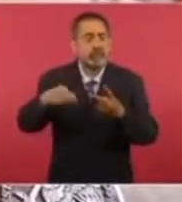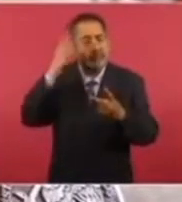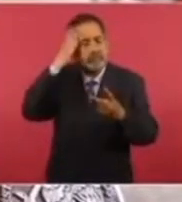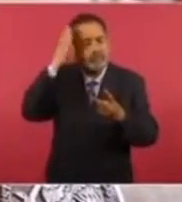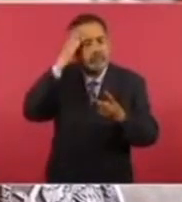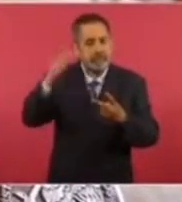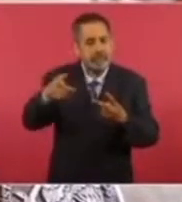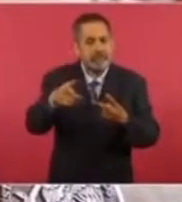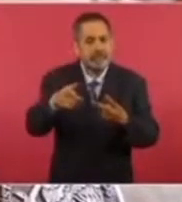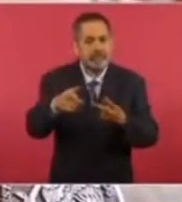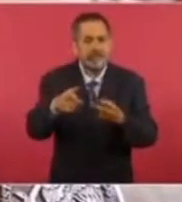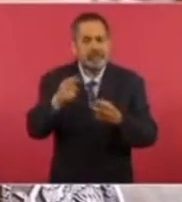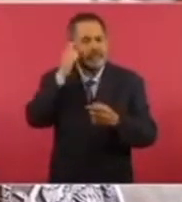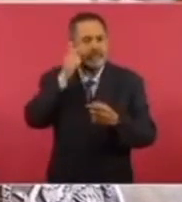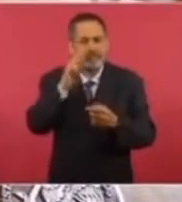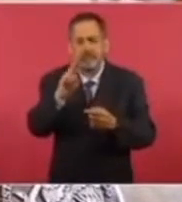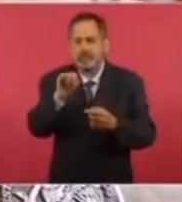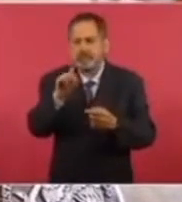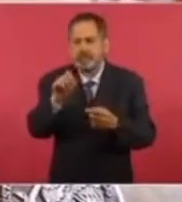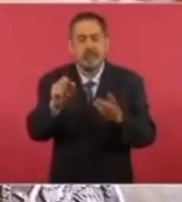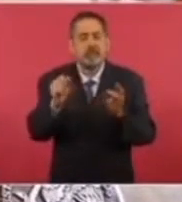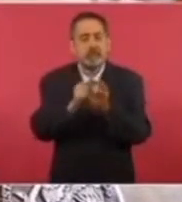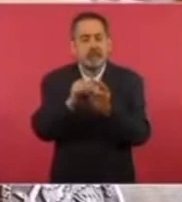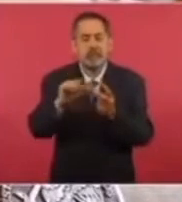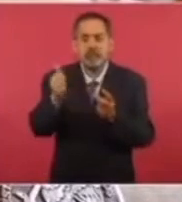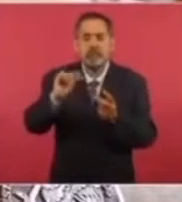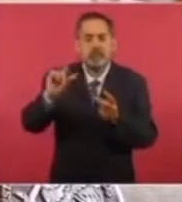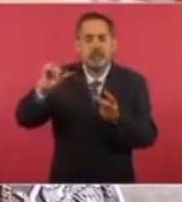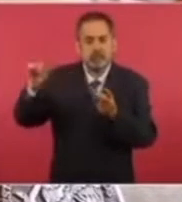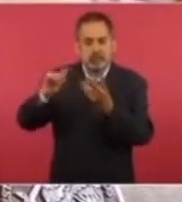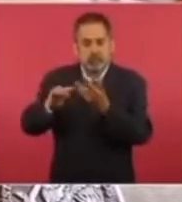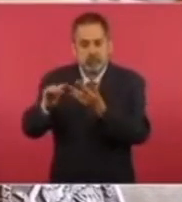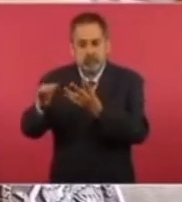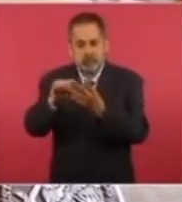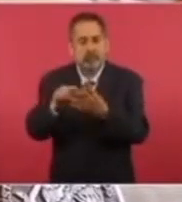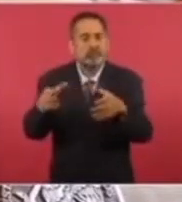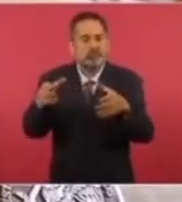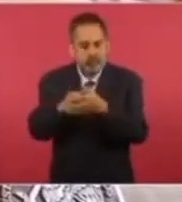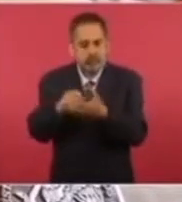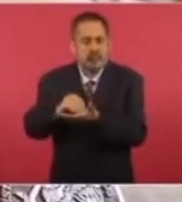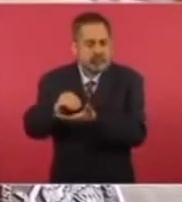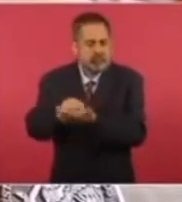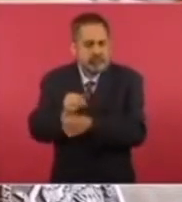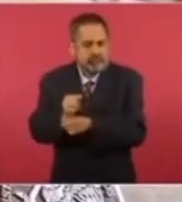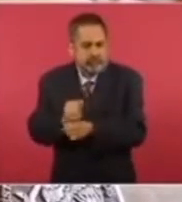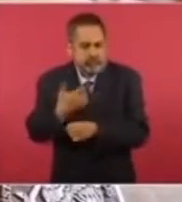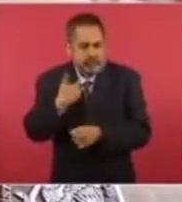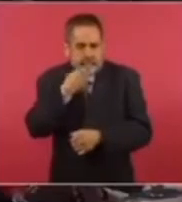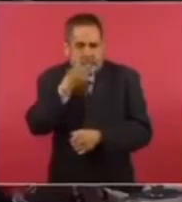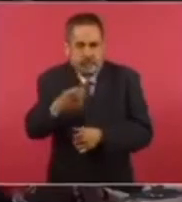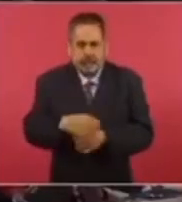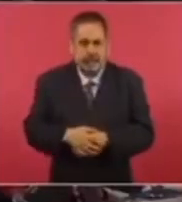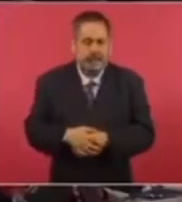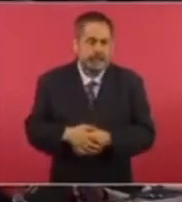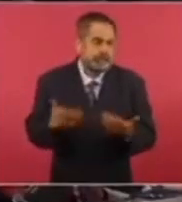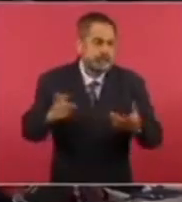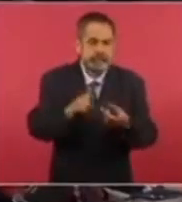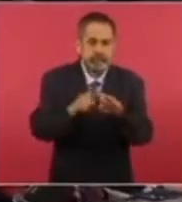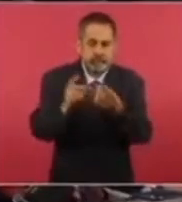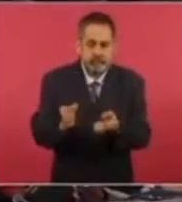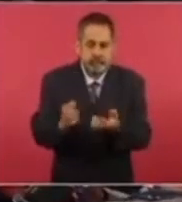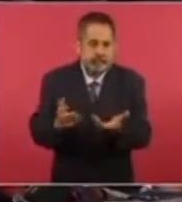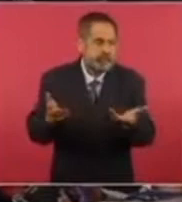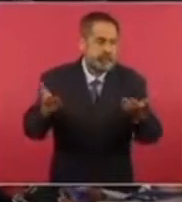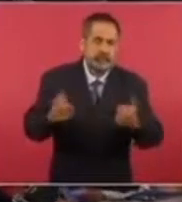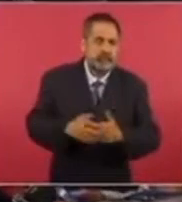y en coalición con algunas otras autoridades, que es lo que forma parte de la investigación. ¿Dónde están? Pues por supuesto,